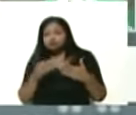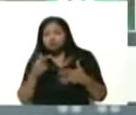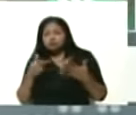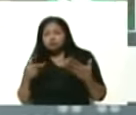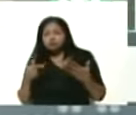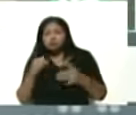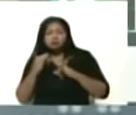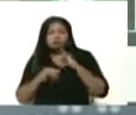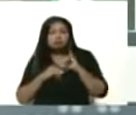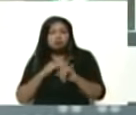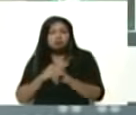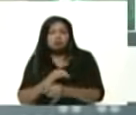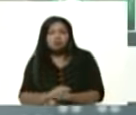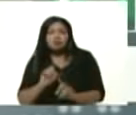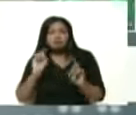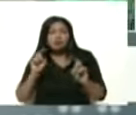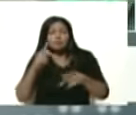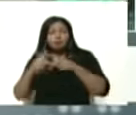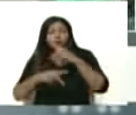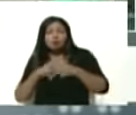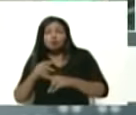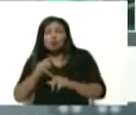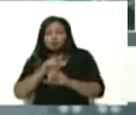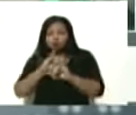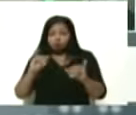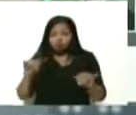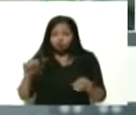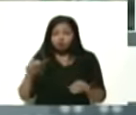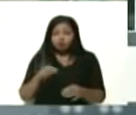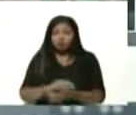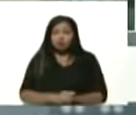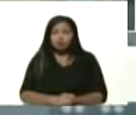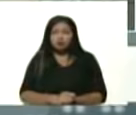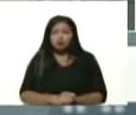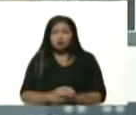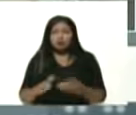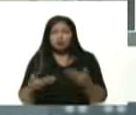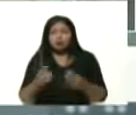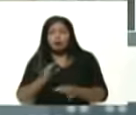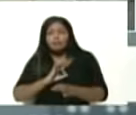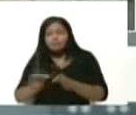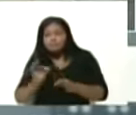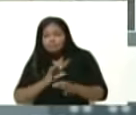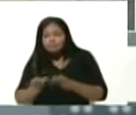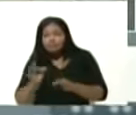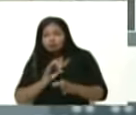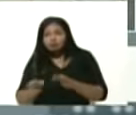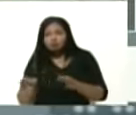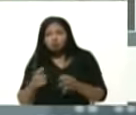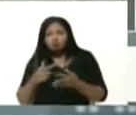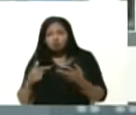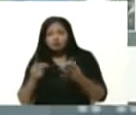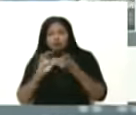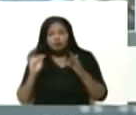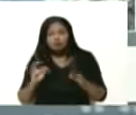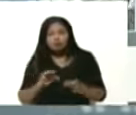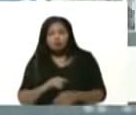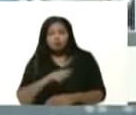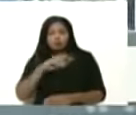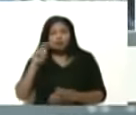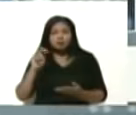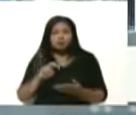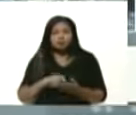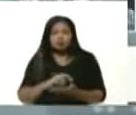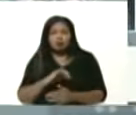para las necesidades productivas de ustedes lo damos en Petro criptomonedas de circulación nacional